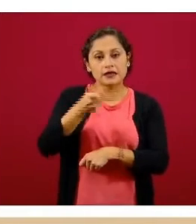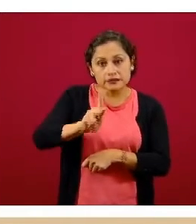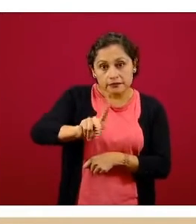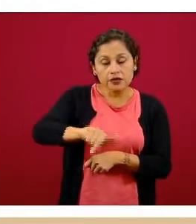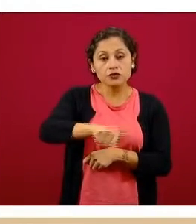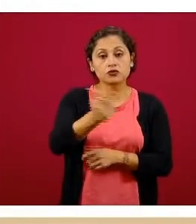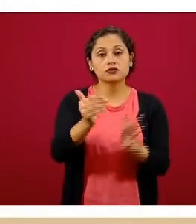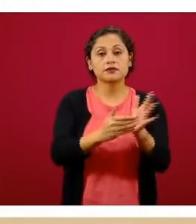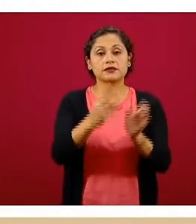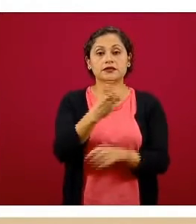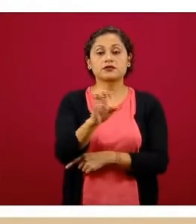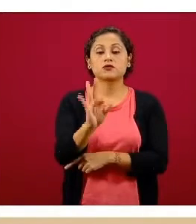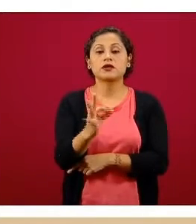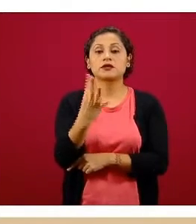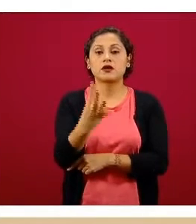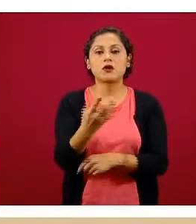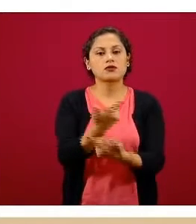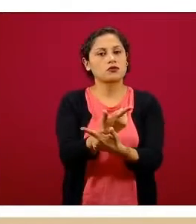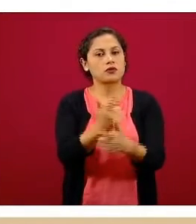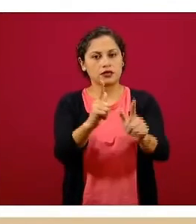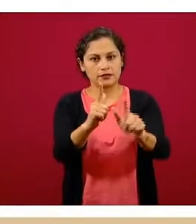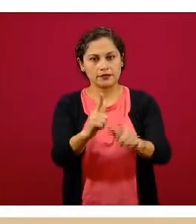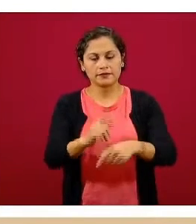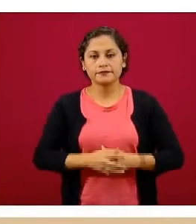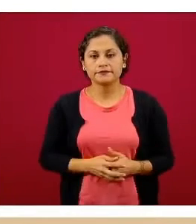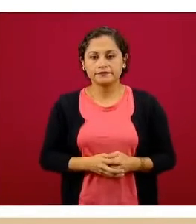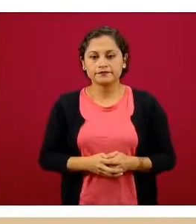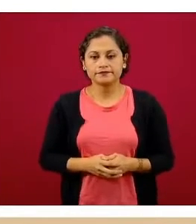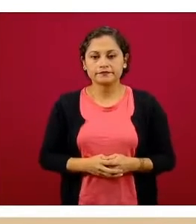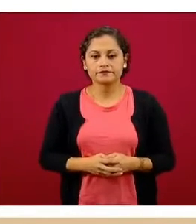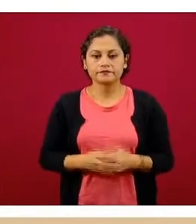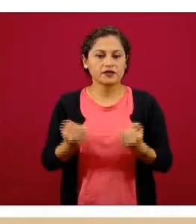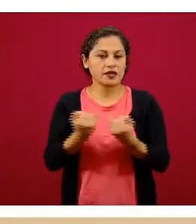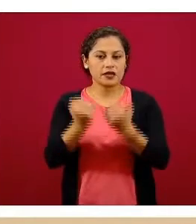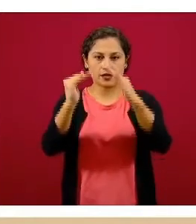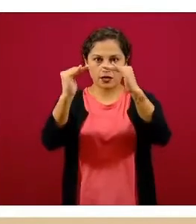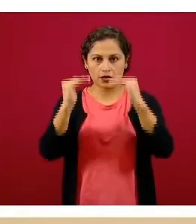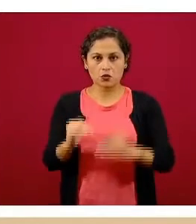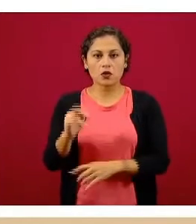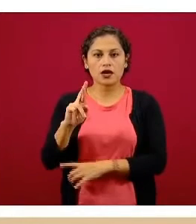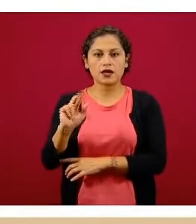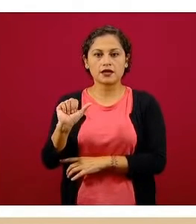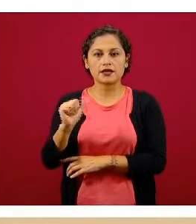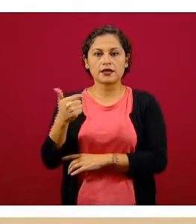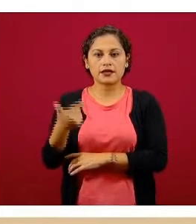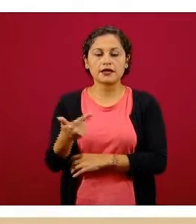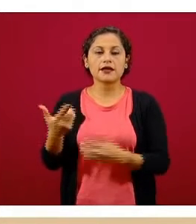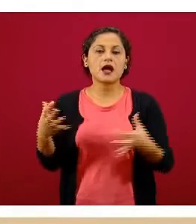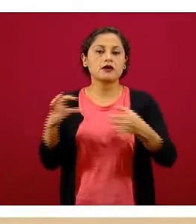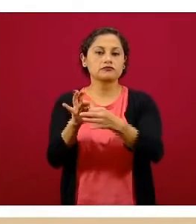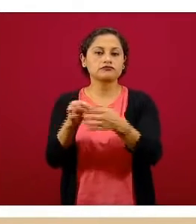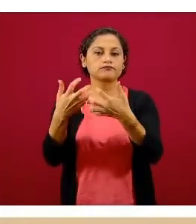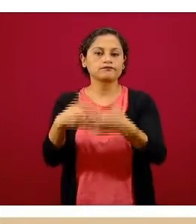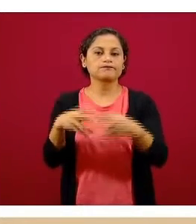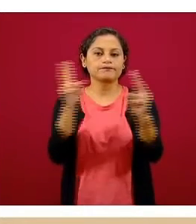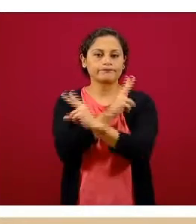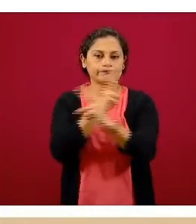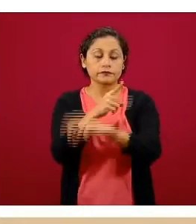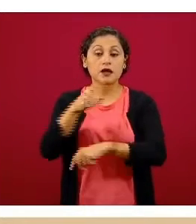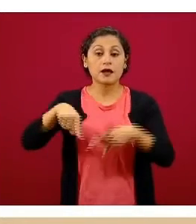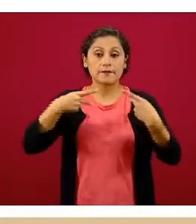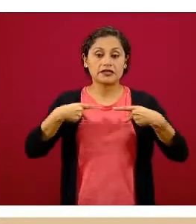.344 disponibles. Y así también podemos ver las camas IRAG con ventilador para los pacientes críticos.